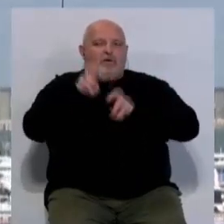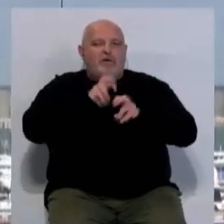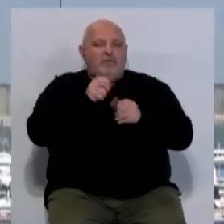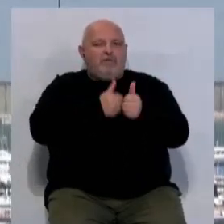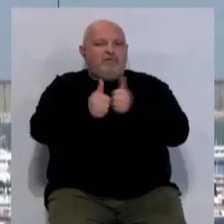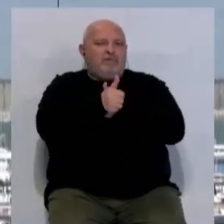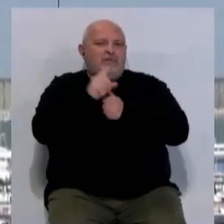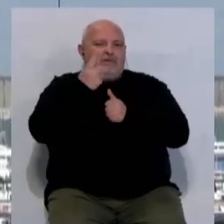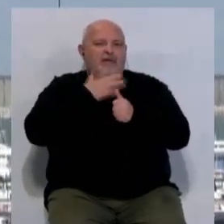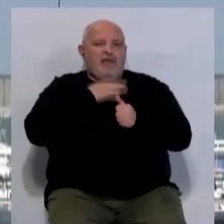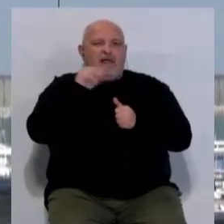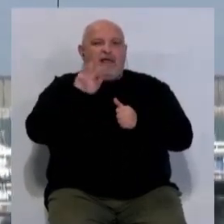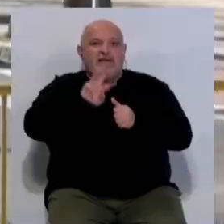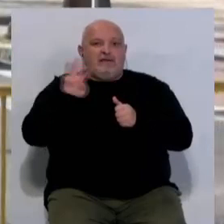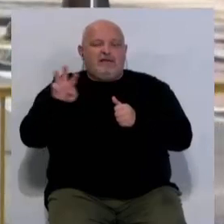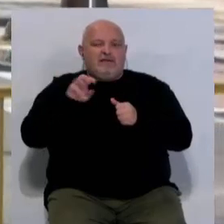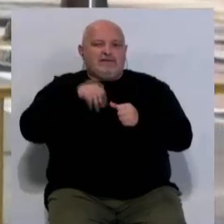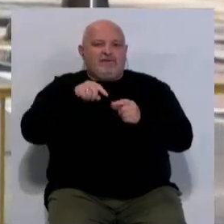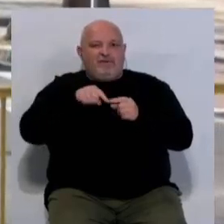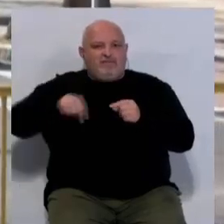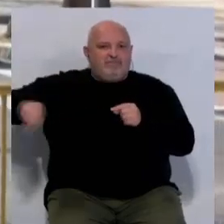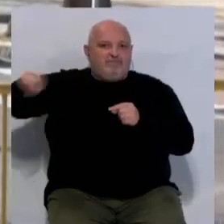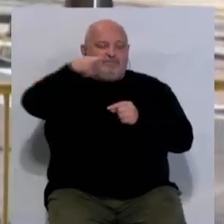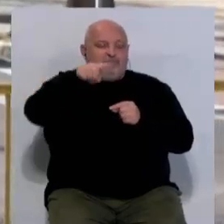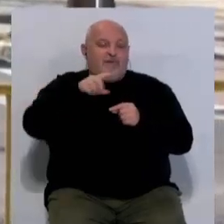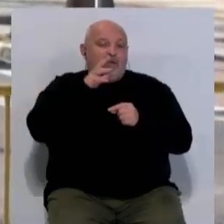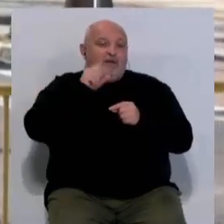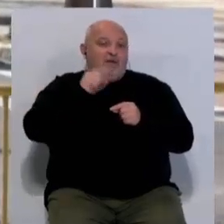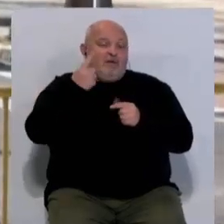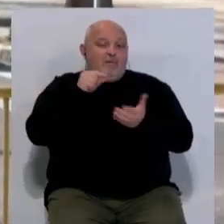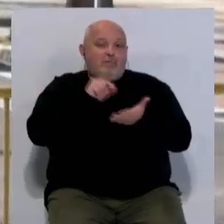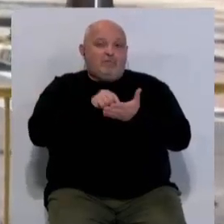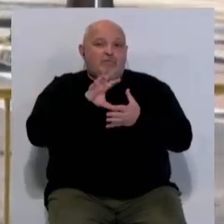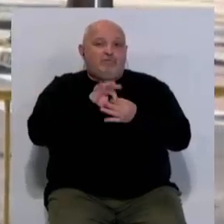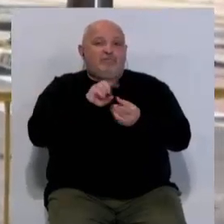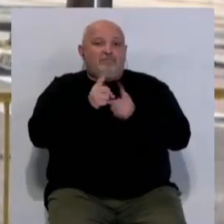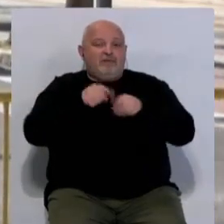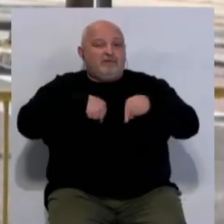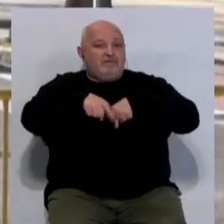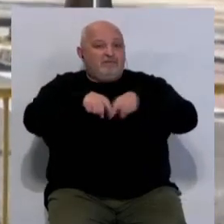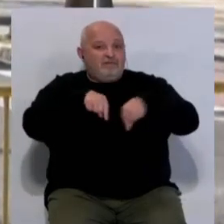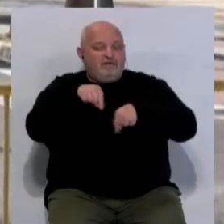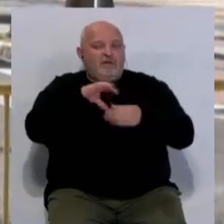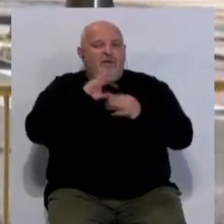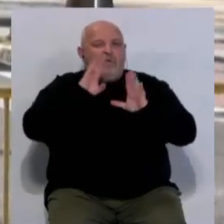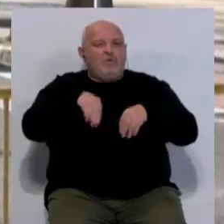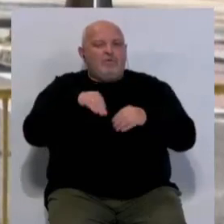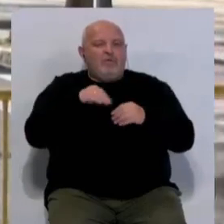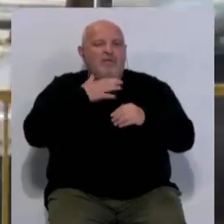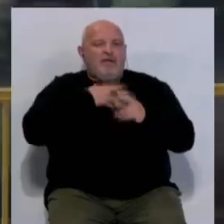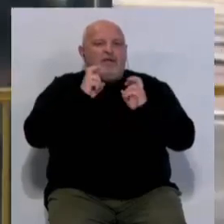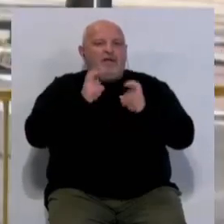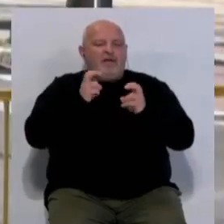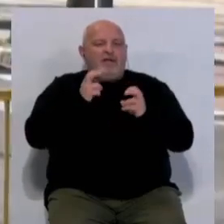preferente de la K-33 que enlaza con San Fernando. Uno de los puntos que altera su circulación, el último tramo de la